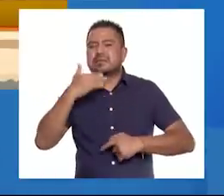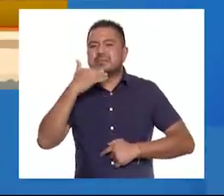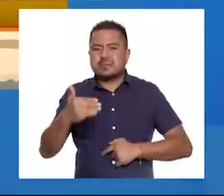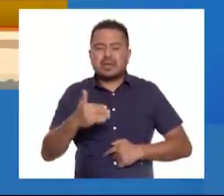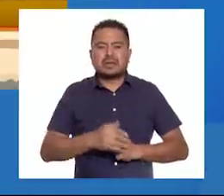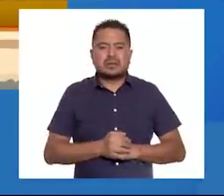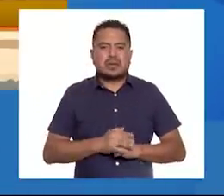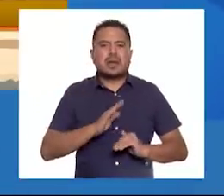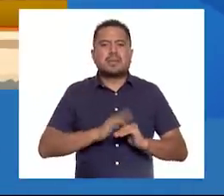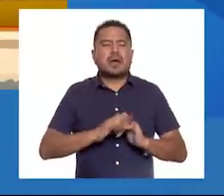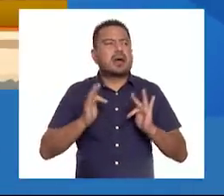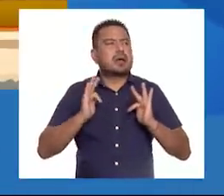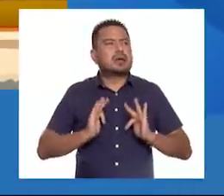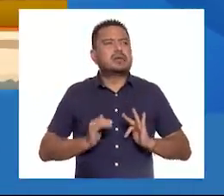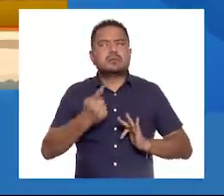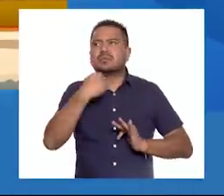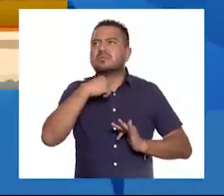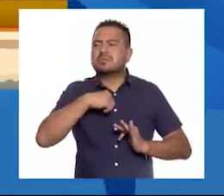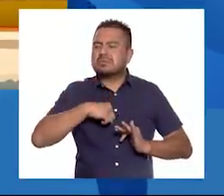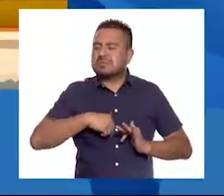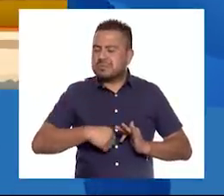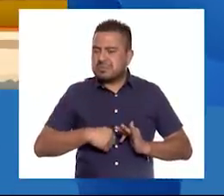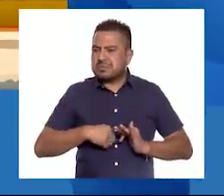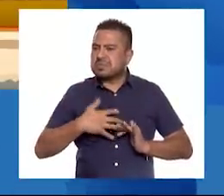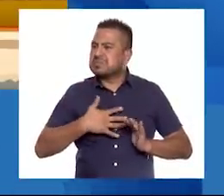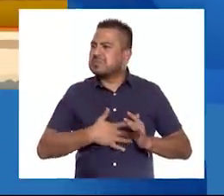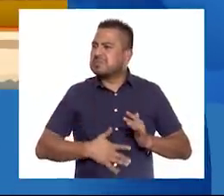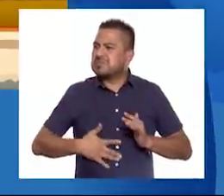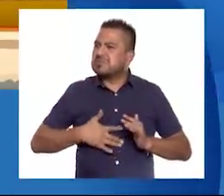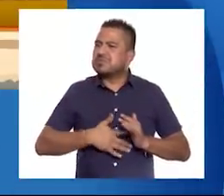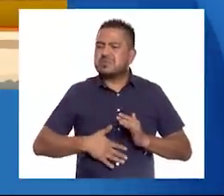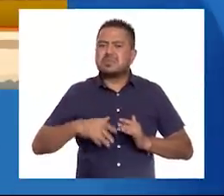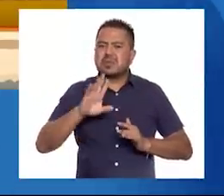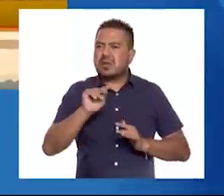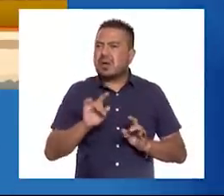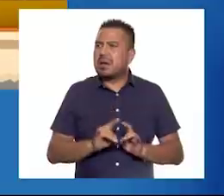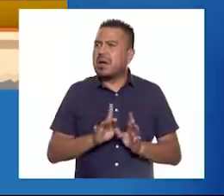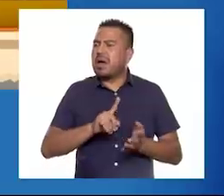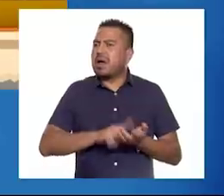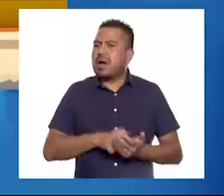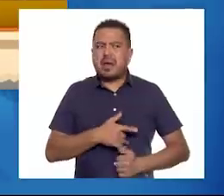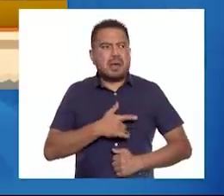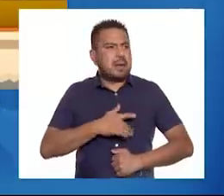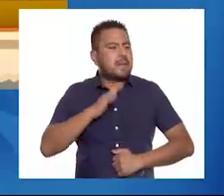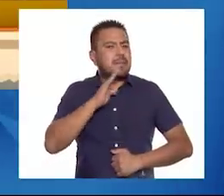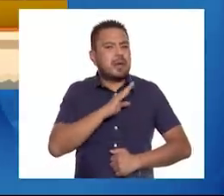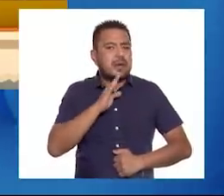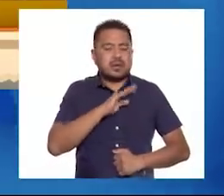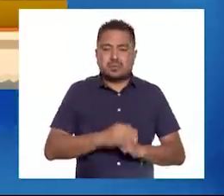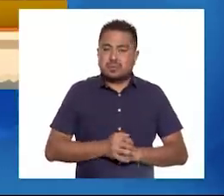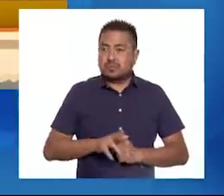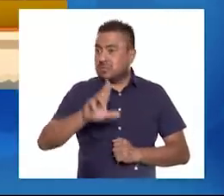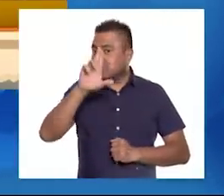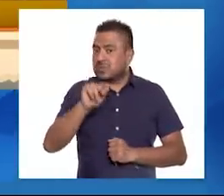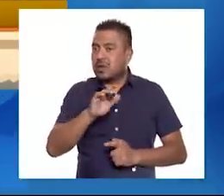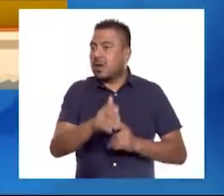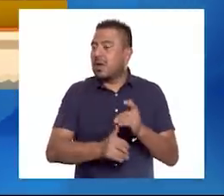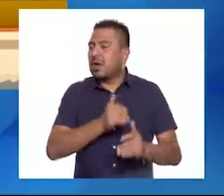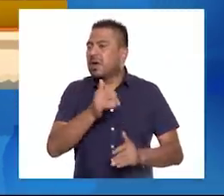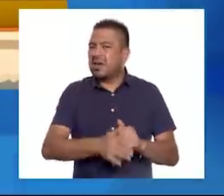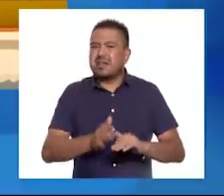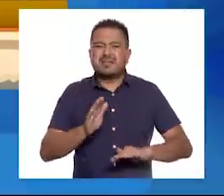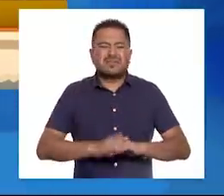pasarlas lo más tranquilo que podamos, digerirlas para que no nos provoquen malestar. Si no, terminamos